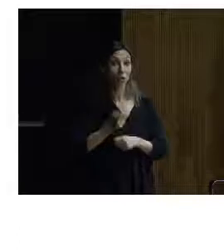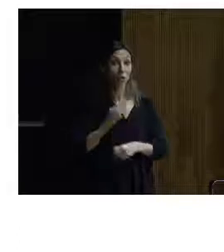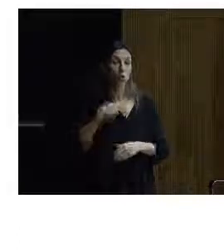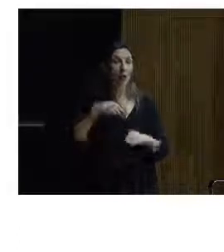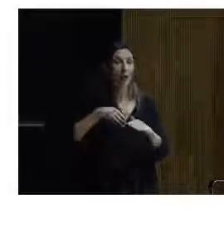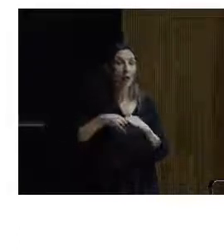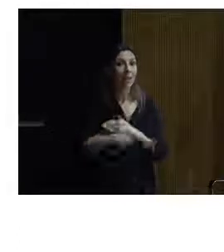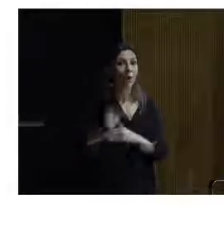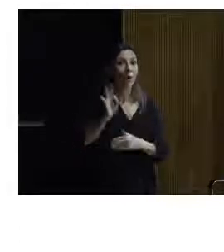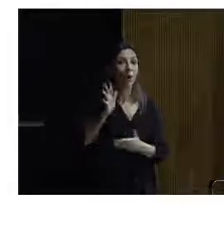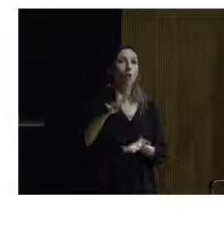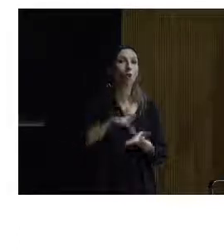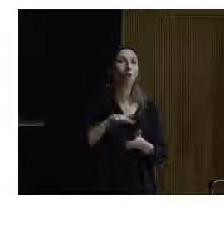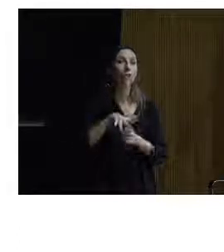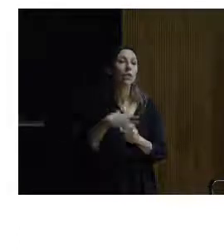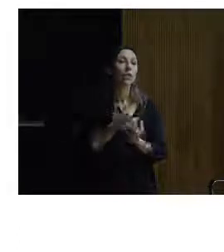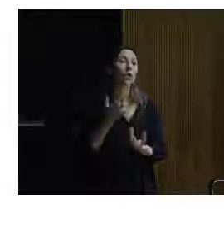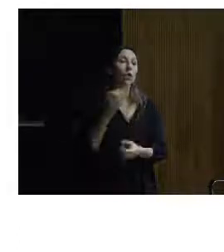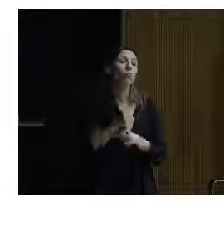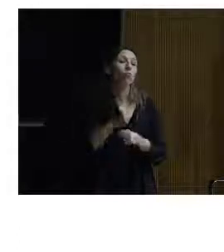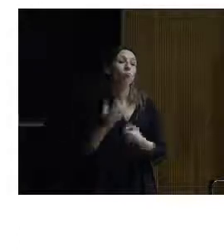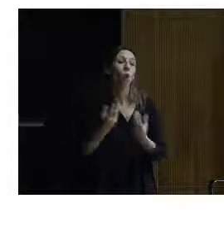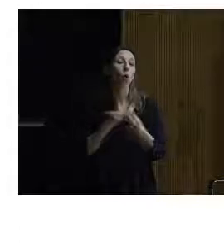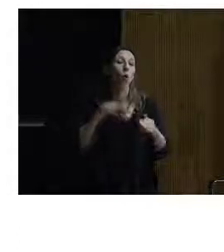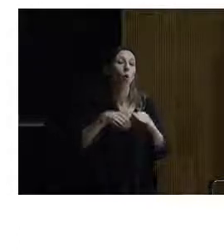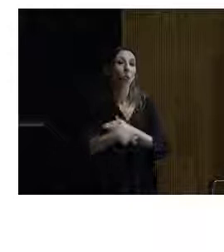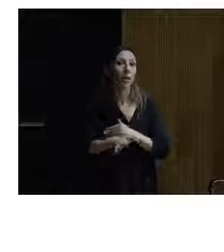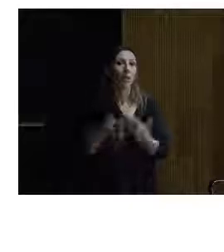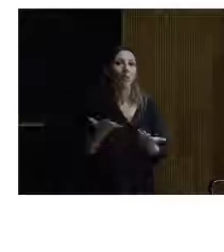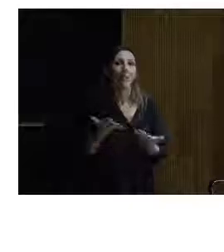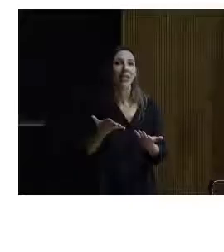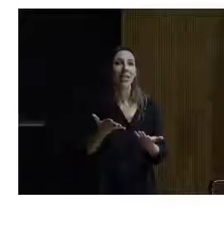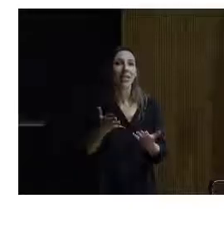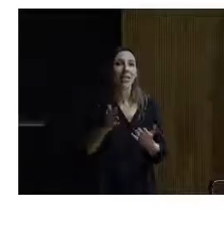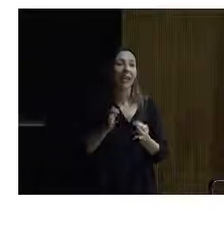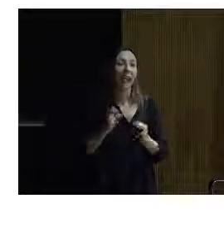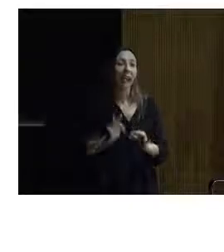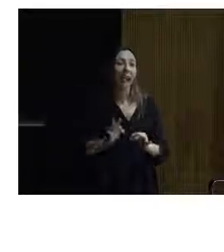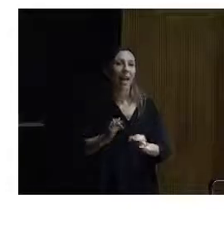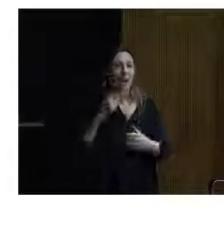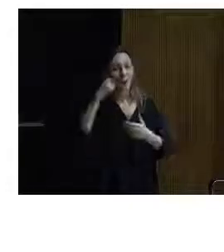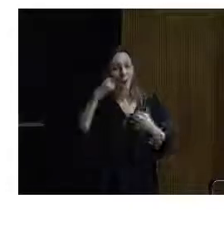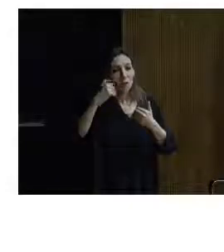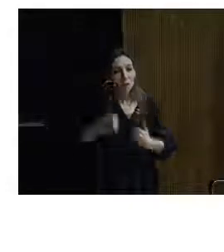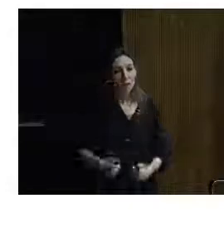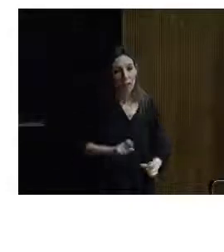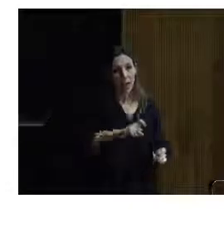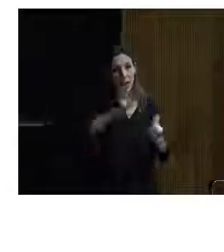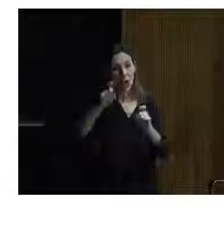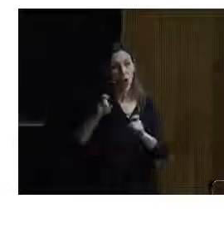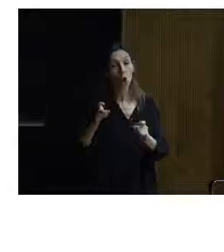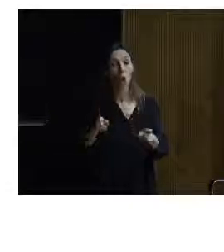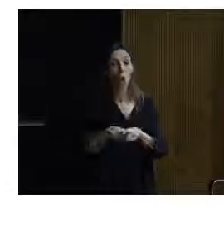o aquellos casos en los que trabajamos con ella, es física. Es decir, son recorridos como los que están en la pantalla.